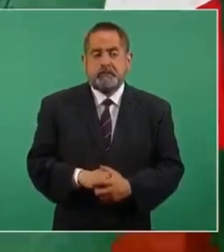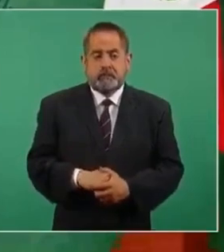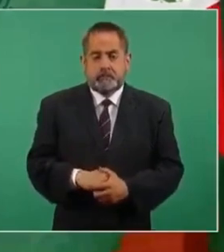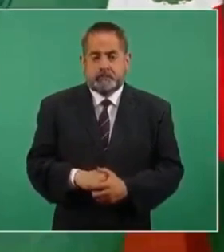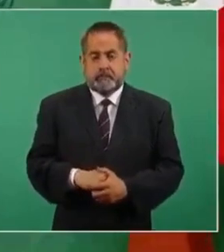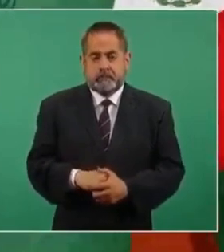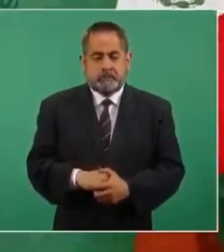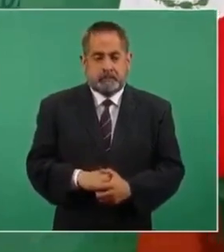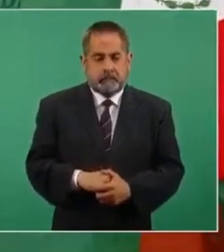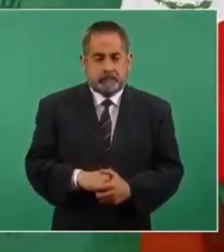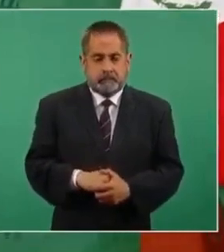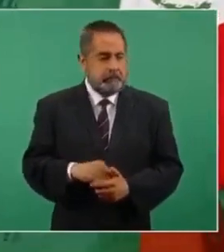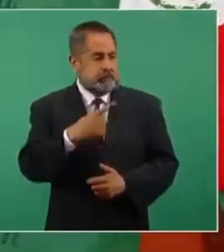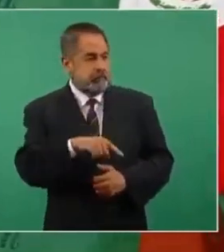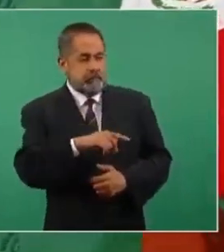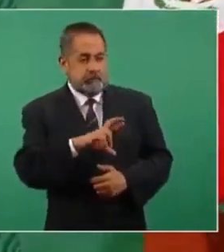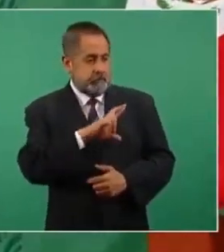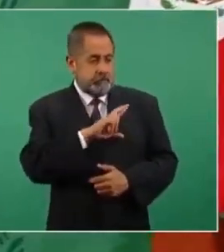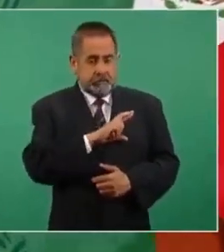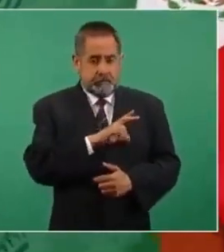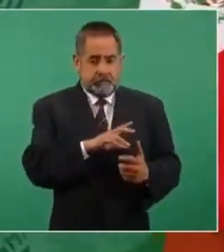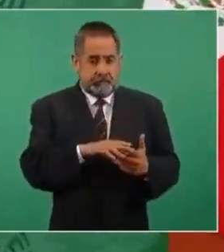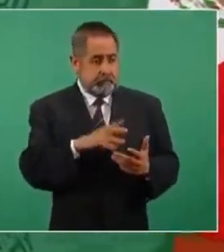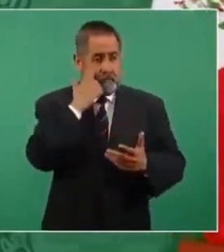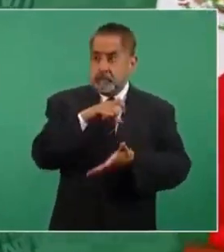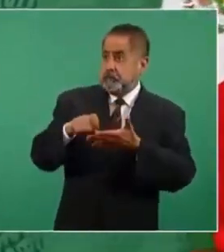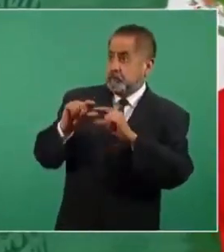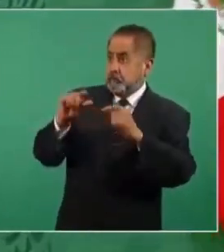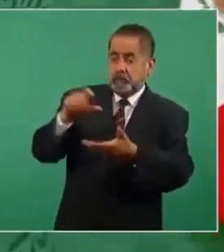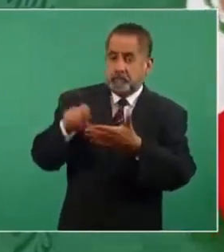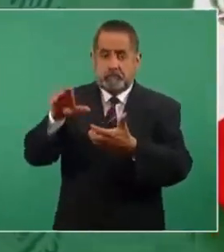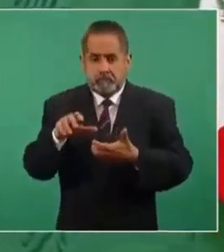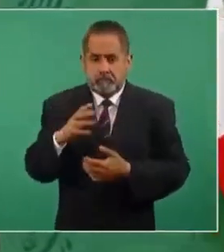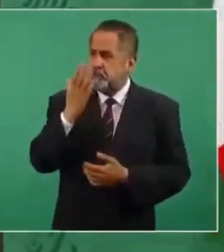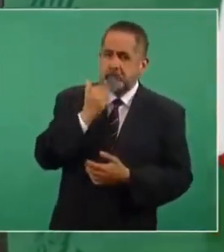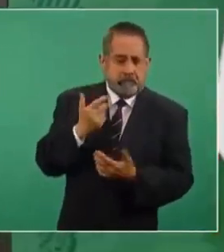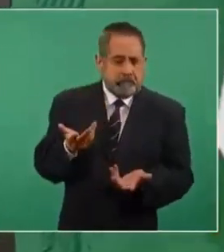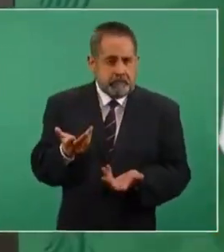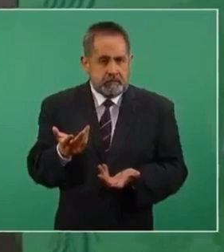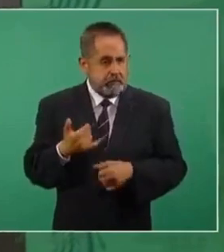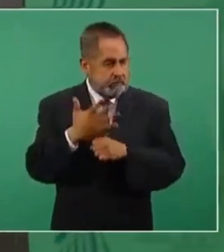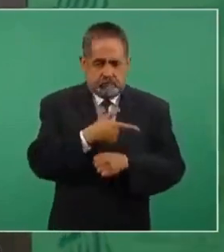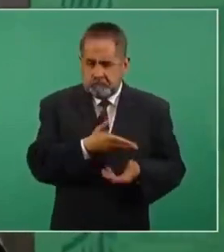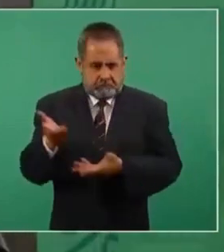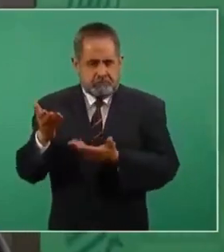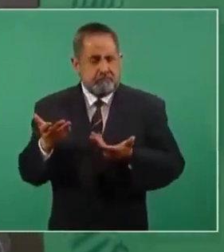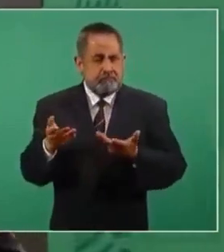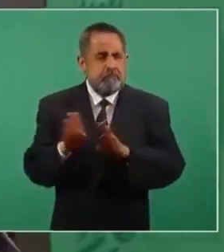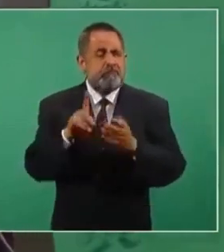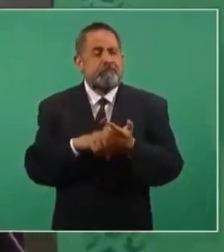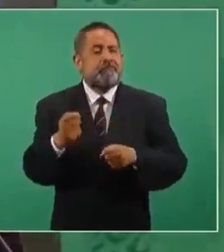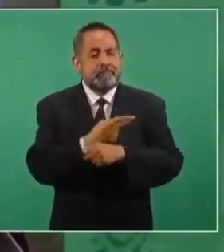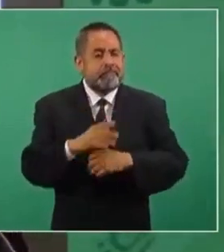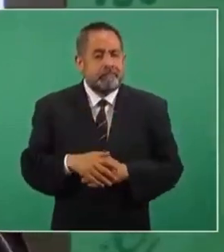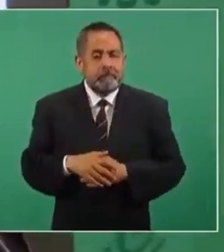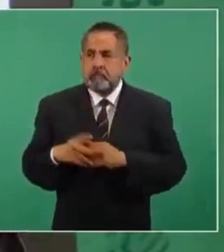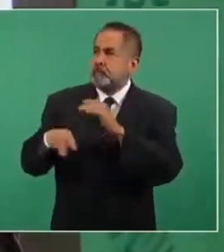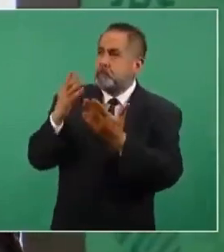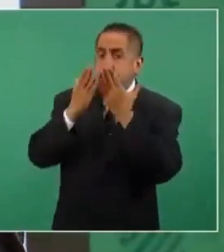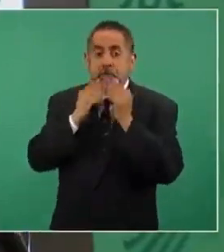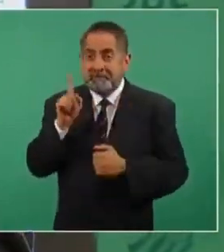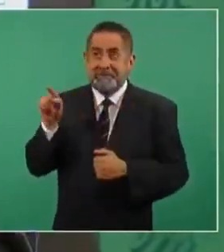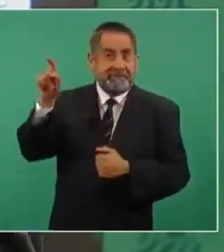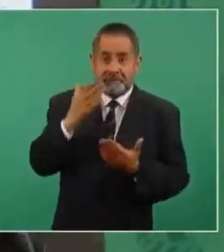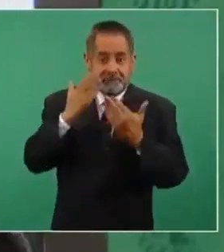Entonces, si la iniciativa privada no quiere tener vacunas, no hay ningún obstáculo, el asunto es que no se